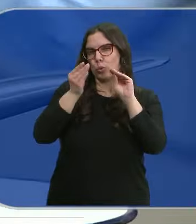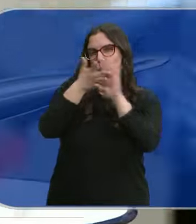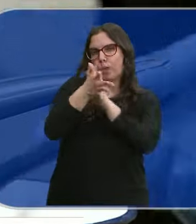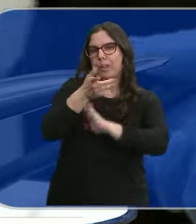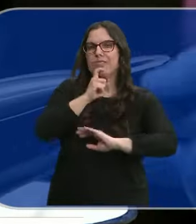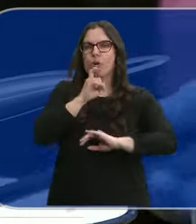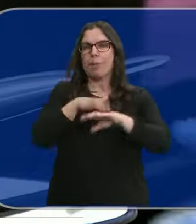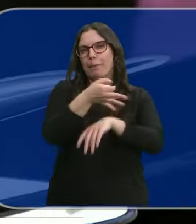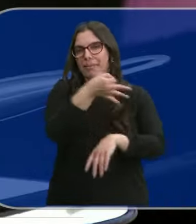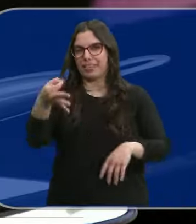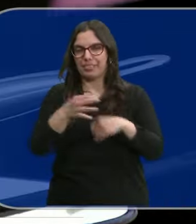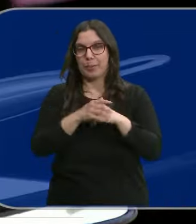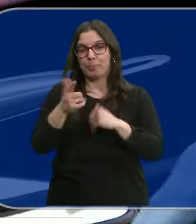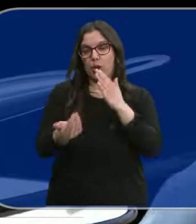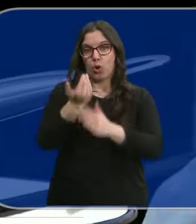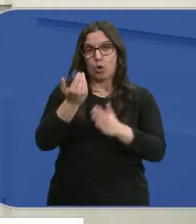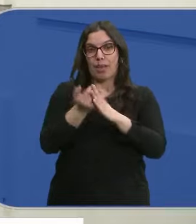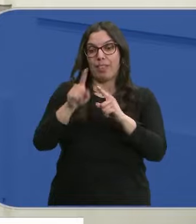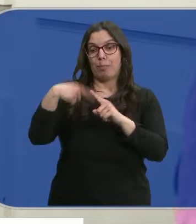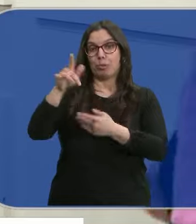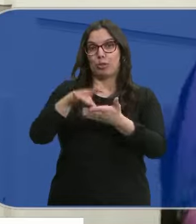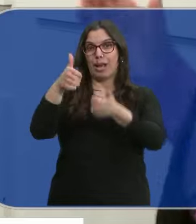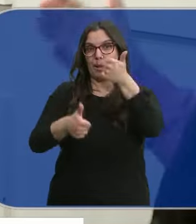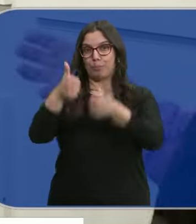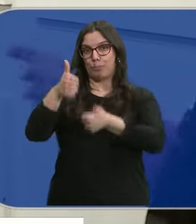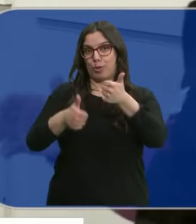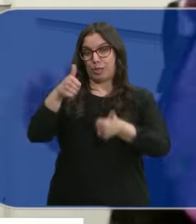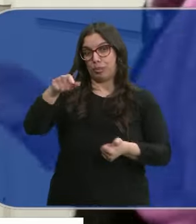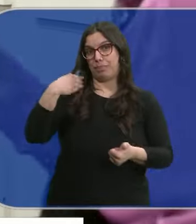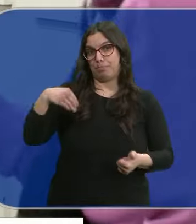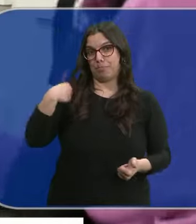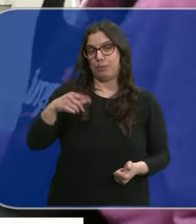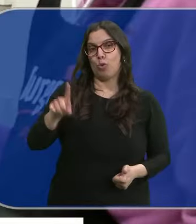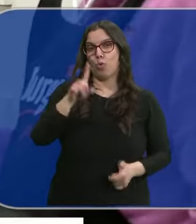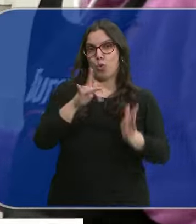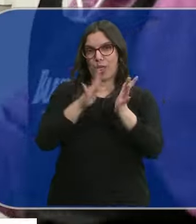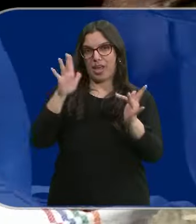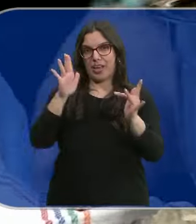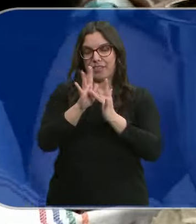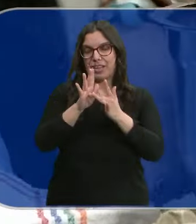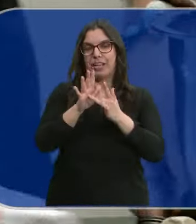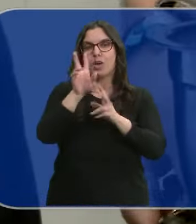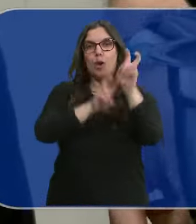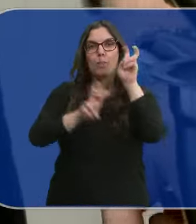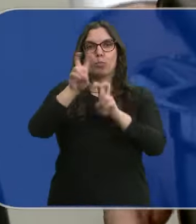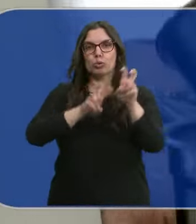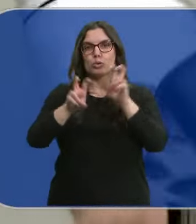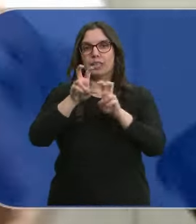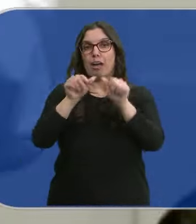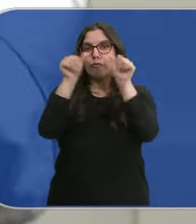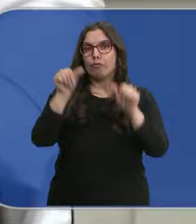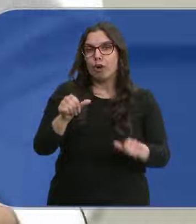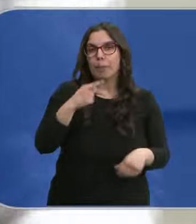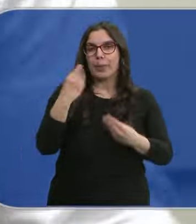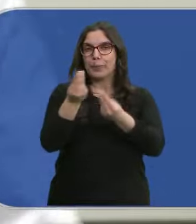el plato perfecto. Estas jornadas son previas al campeonato que se va a celebrar en la ciudad. Comenzará el 1 de abril y se busca dar con la receta más